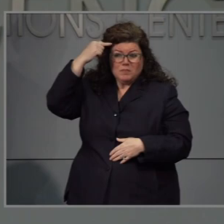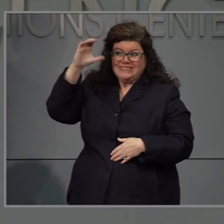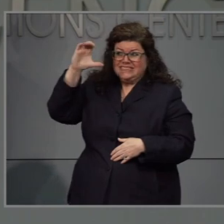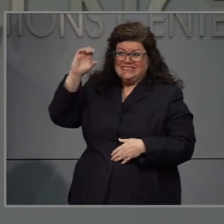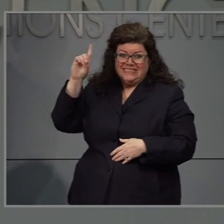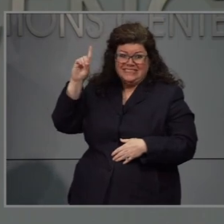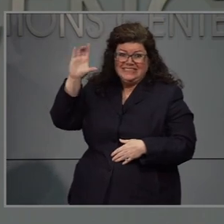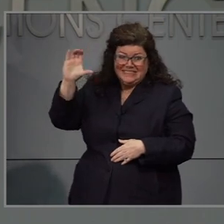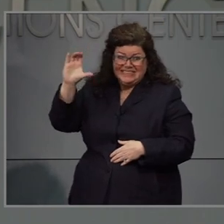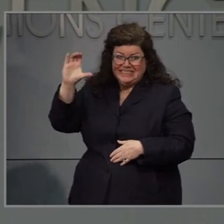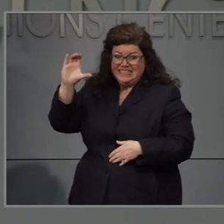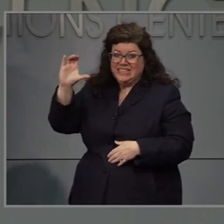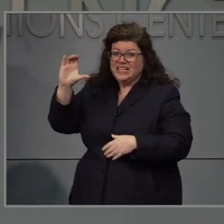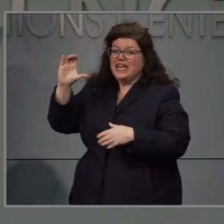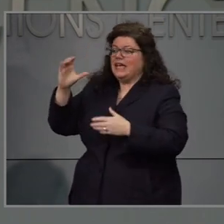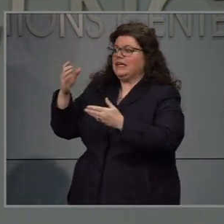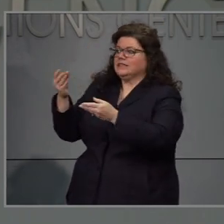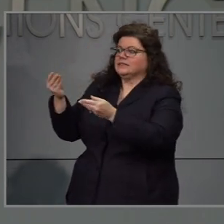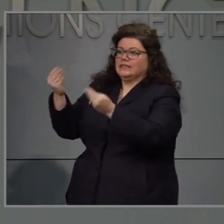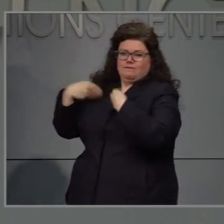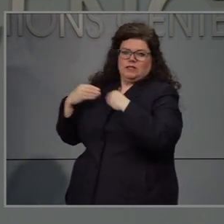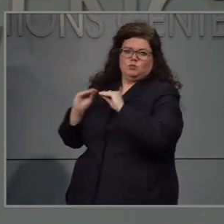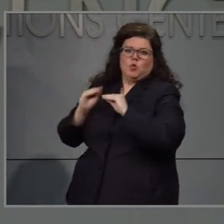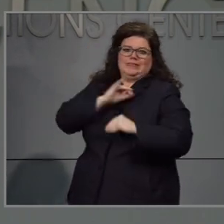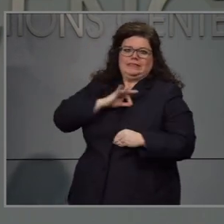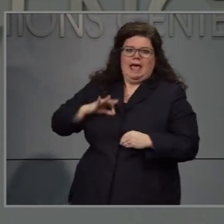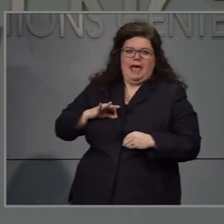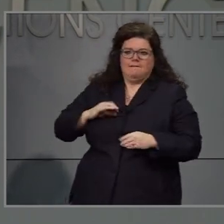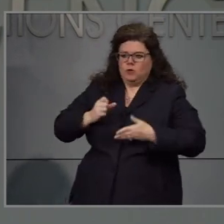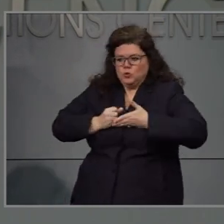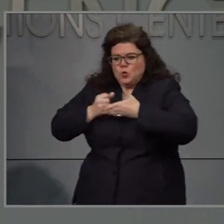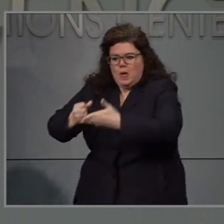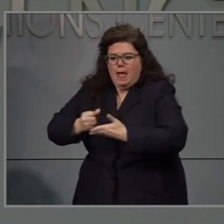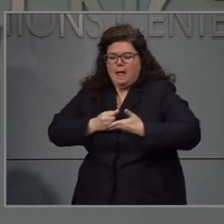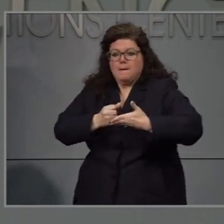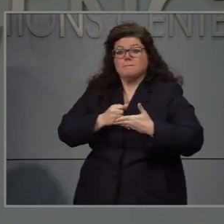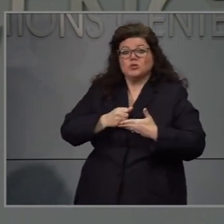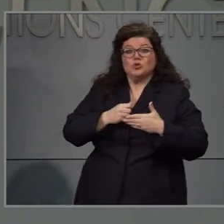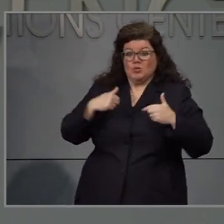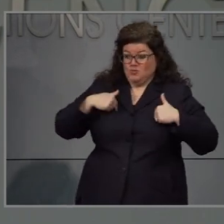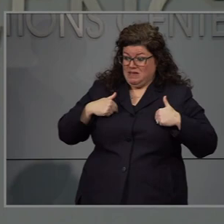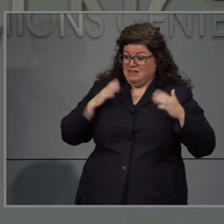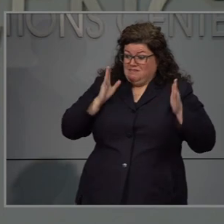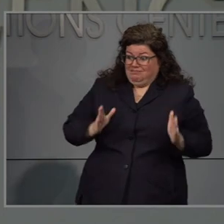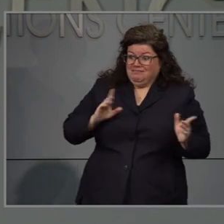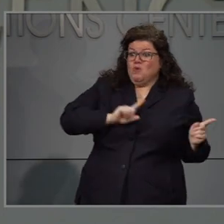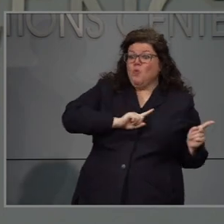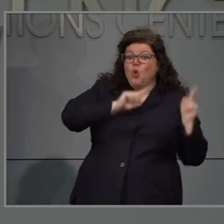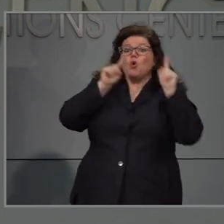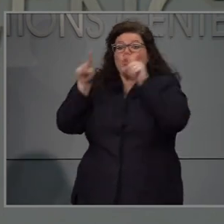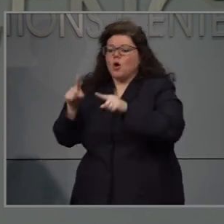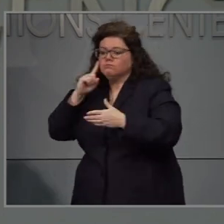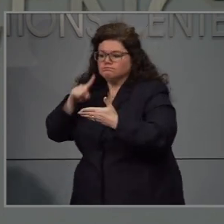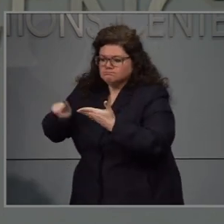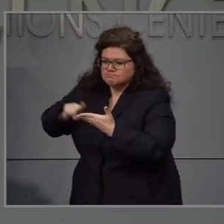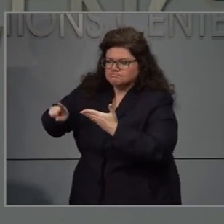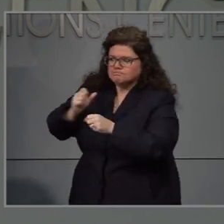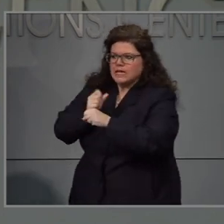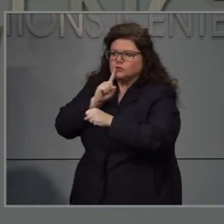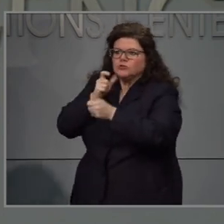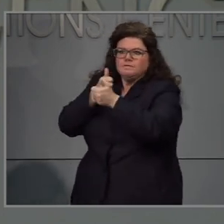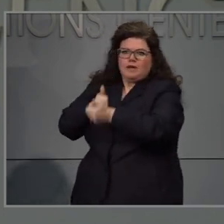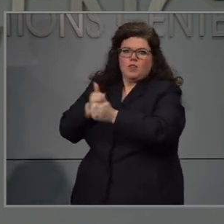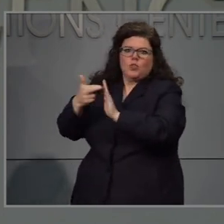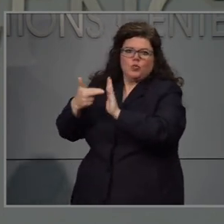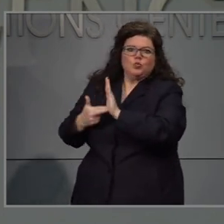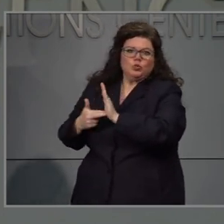también ese DC nos ha dado otras guías y ayudarnos para que el persona personas vayan a estos sitios